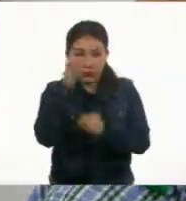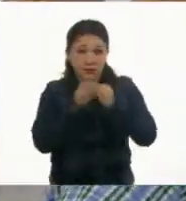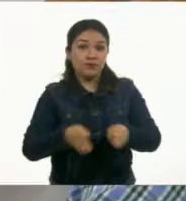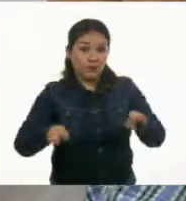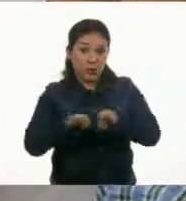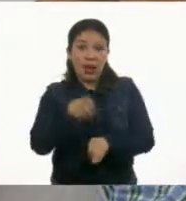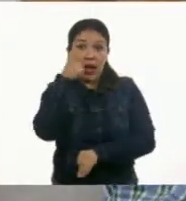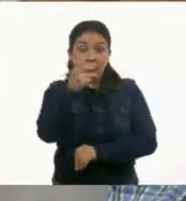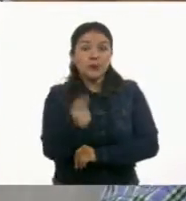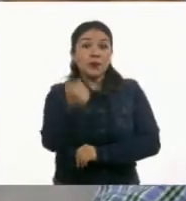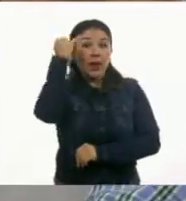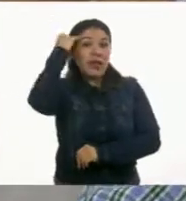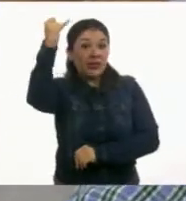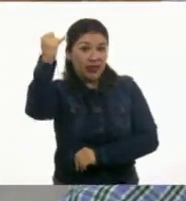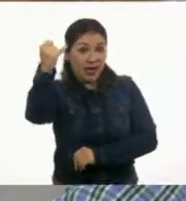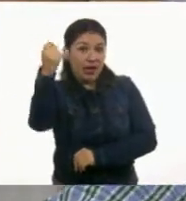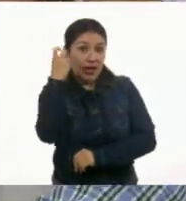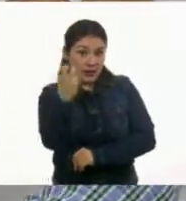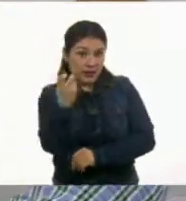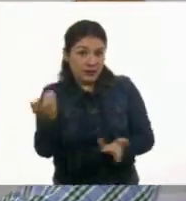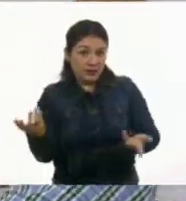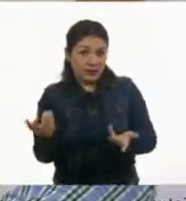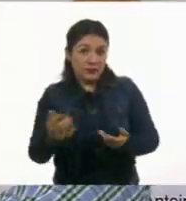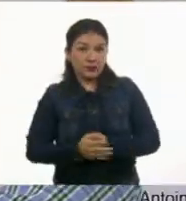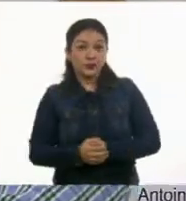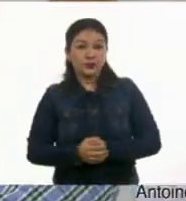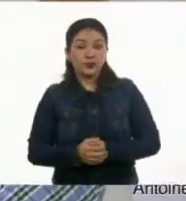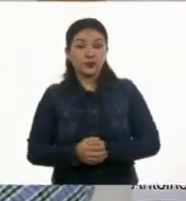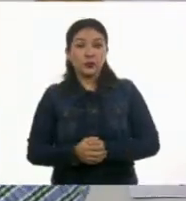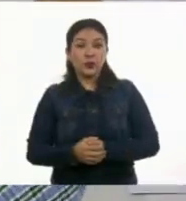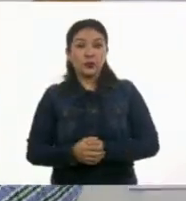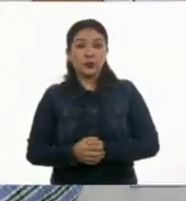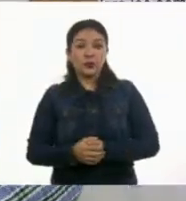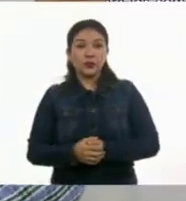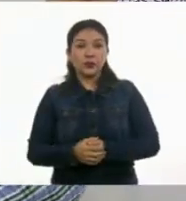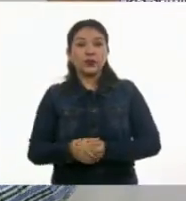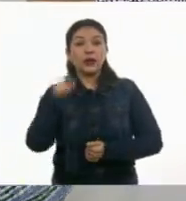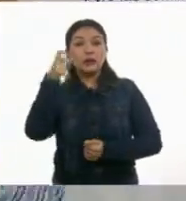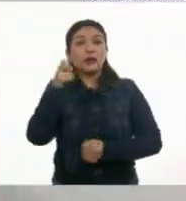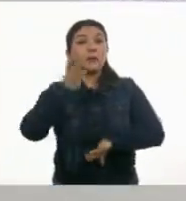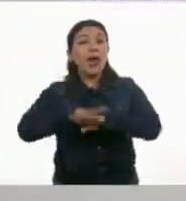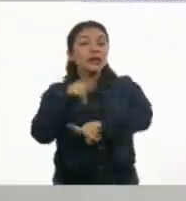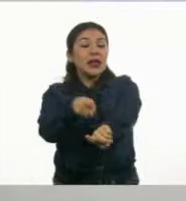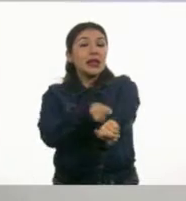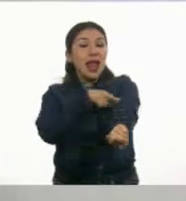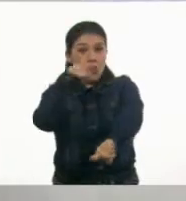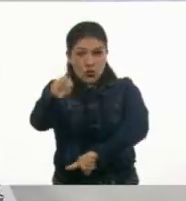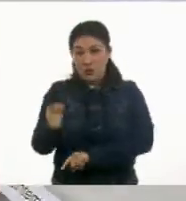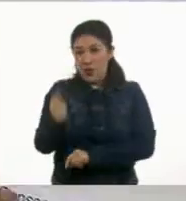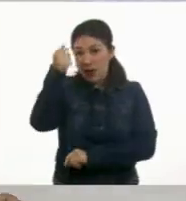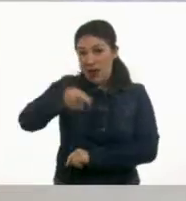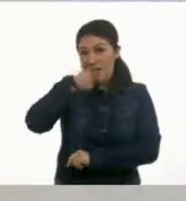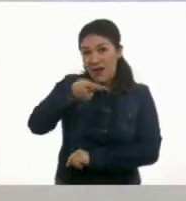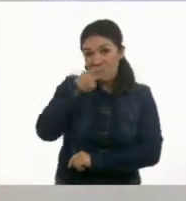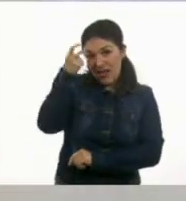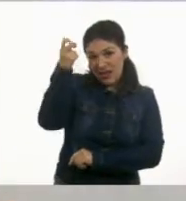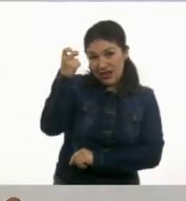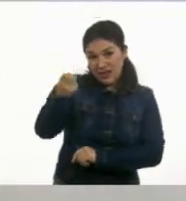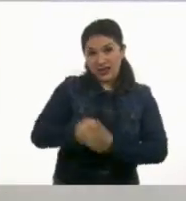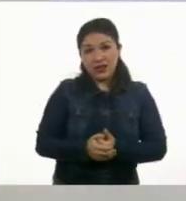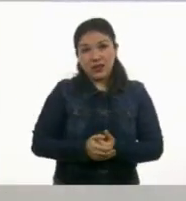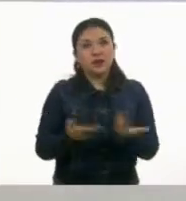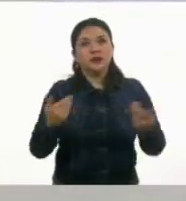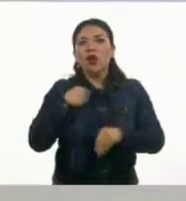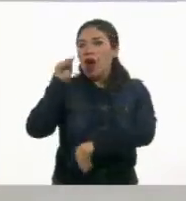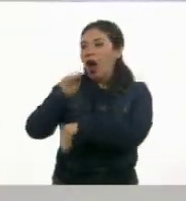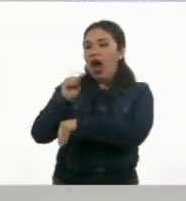Esa fue la primera idea que Voy a mover esta un poquito, porque si no, esta es una frase muy larga. Esta es la primera que tú diste. Sí, esa es la primera que yo Y no sé